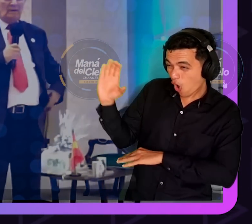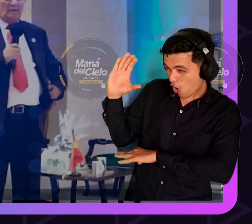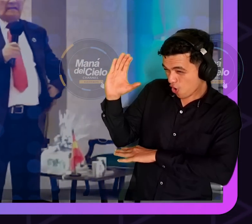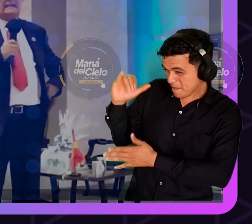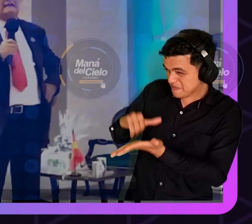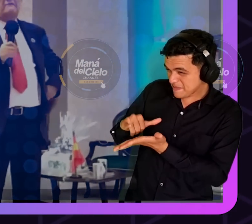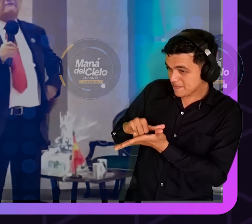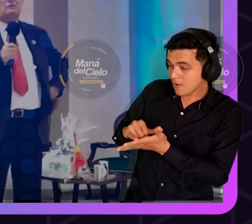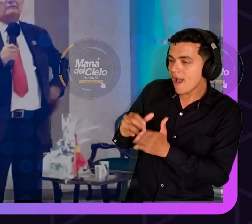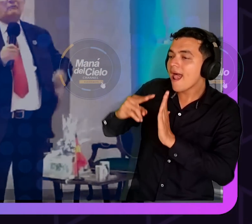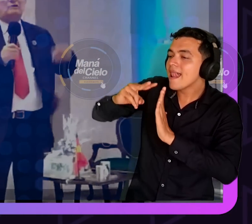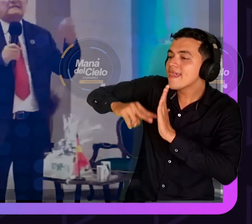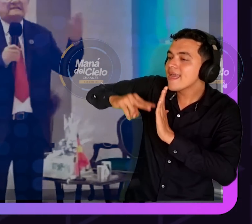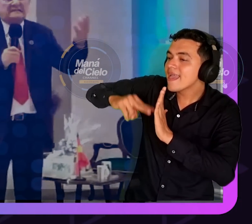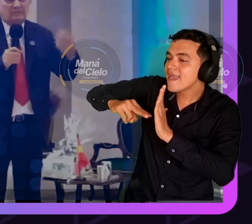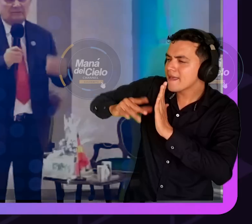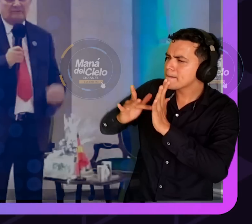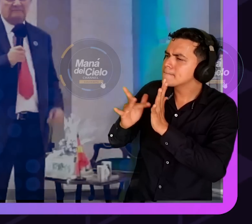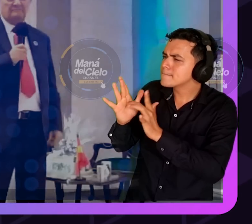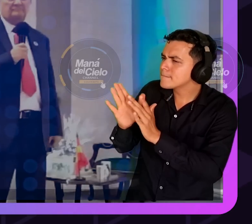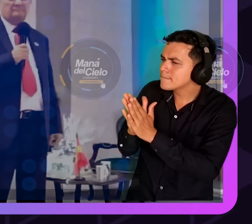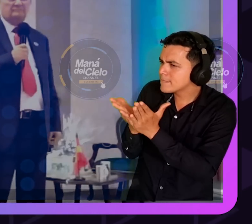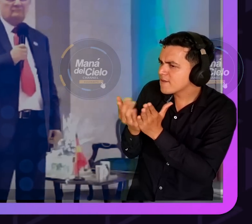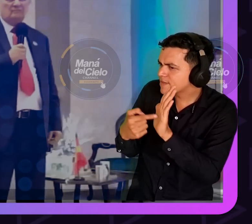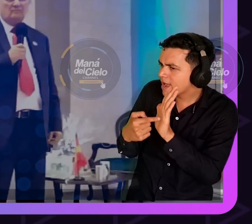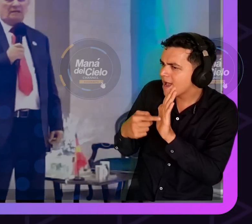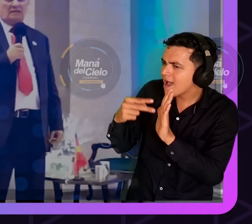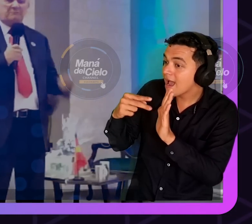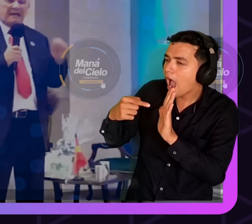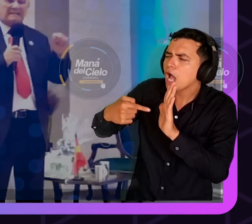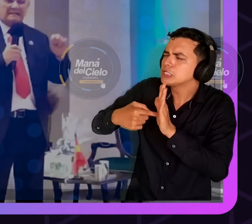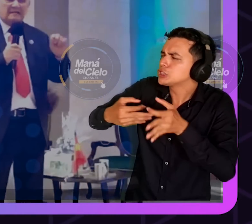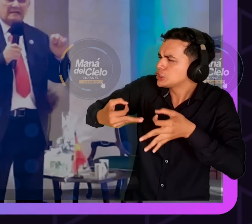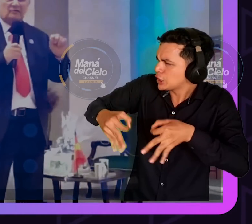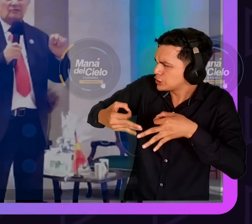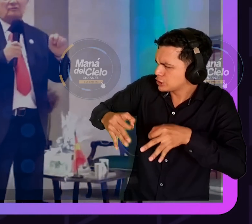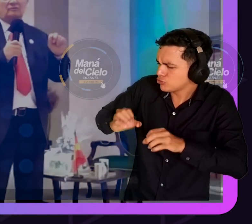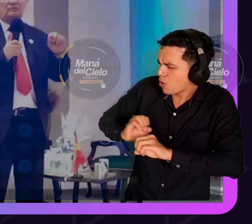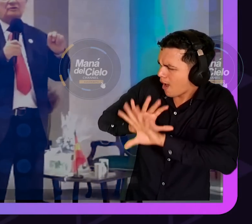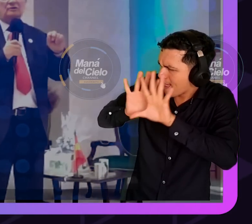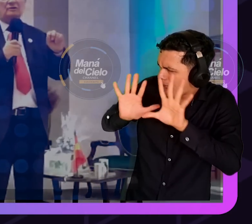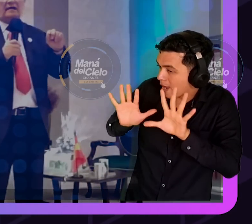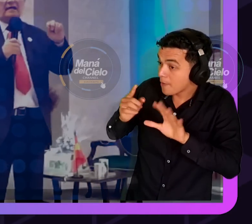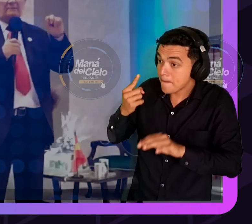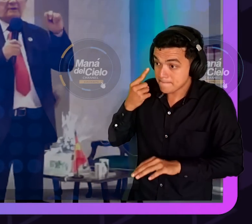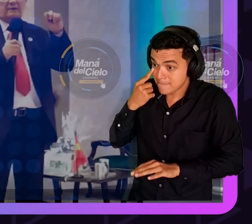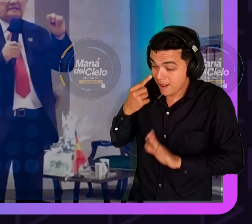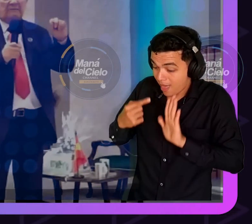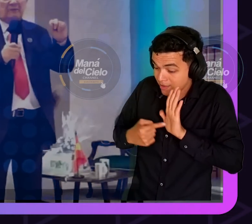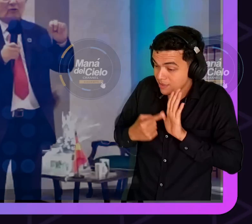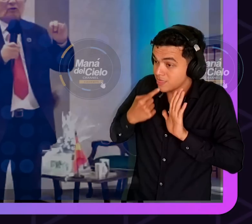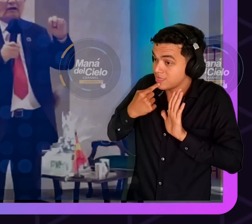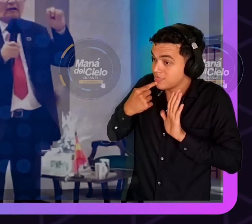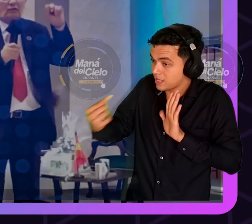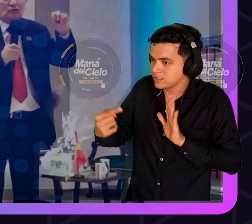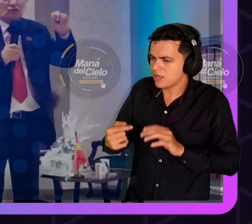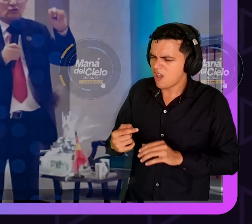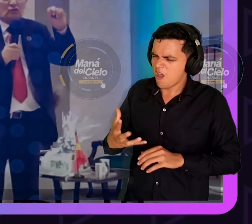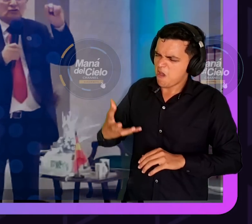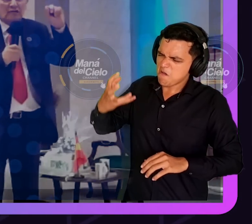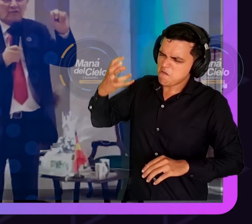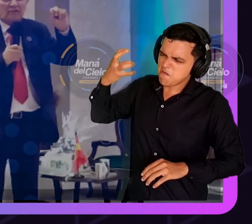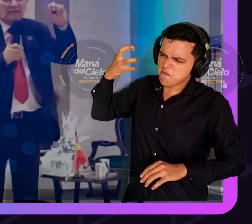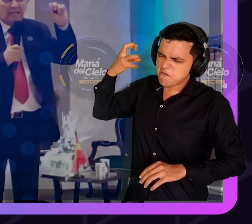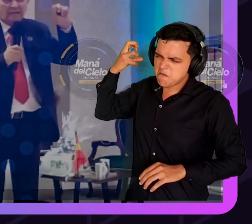La Biblia es un libro muy sencillo. Y empieza diciendo, en el principio creó Dios los